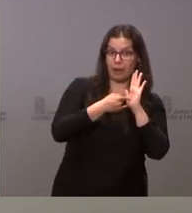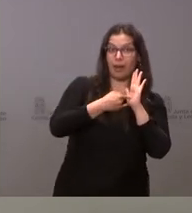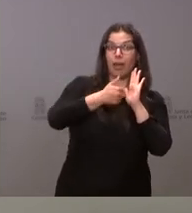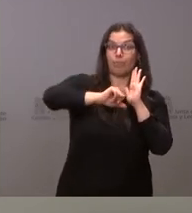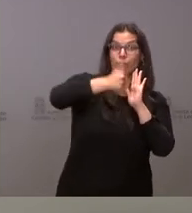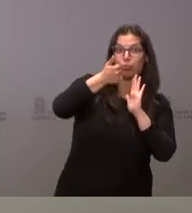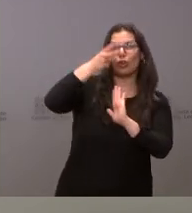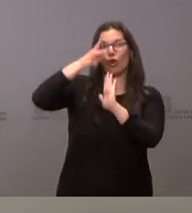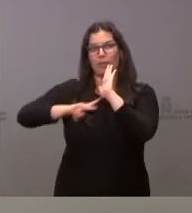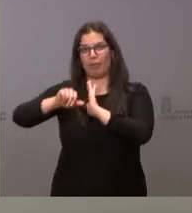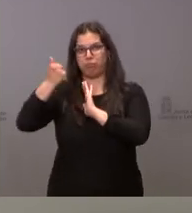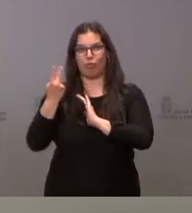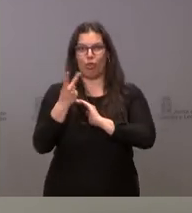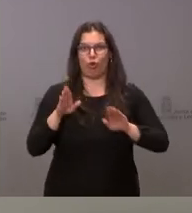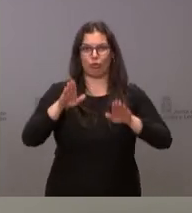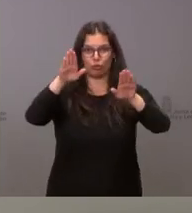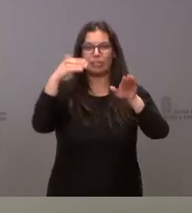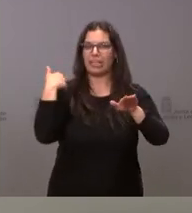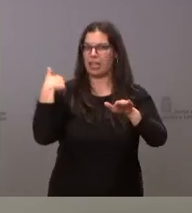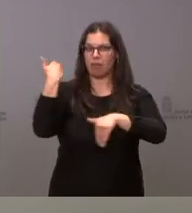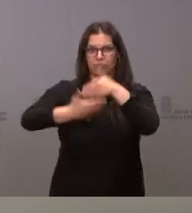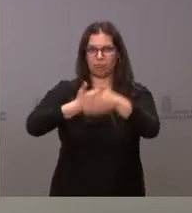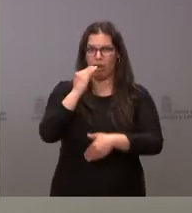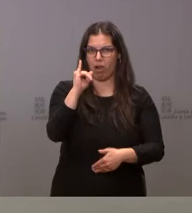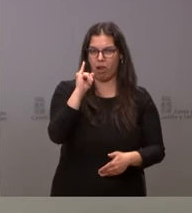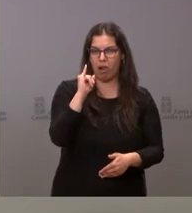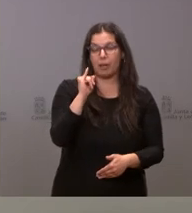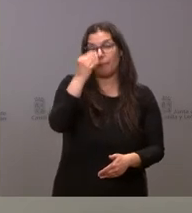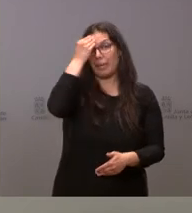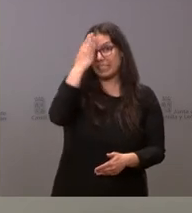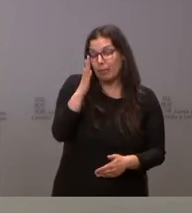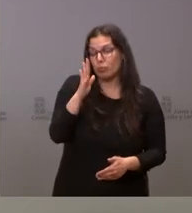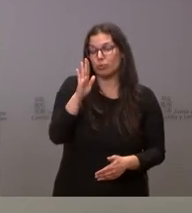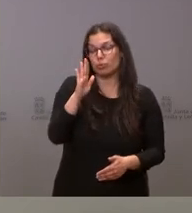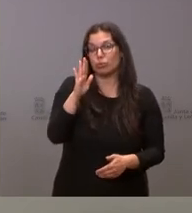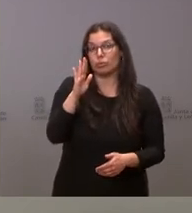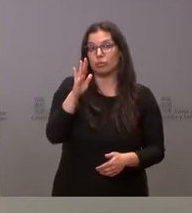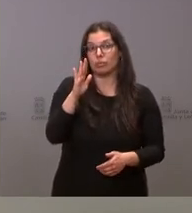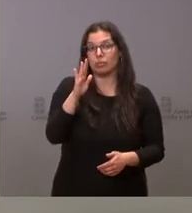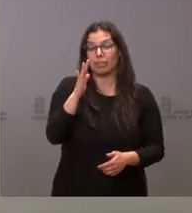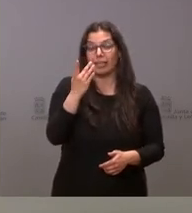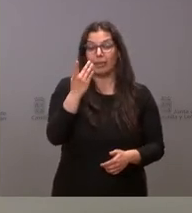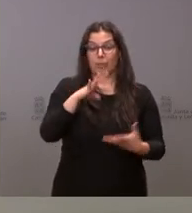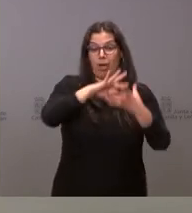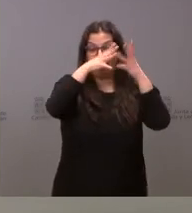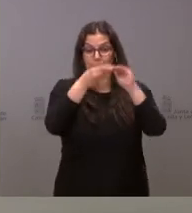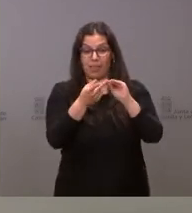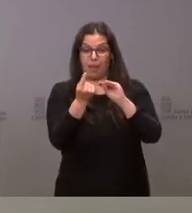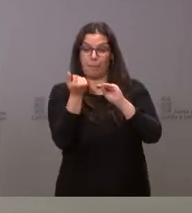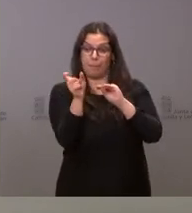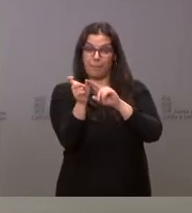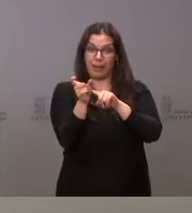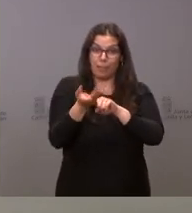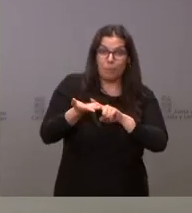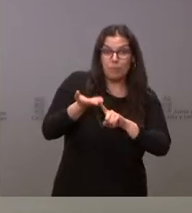Con lo cual, esto es algo que tenemos ya en vigor y creemos que el coste de este incremento para la Junta de Castilla y León,